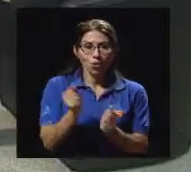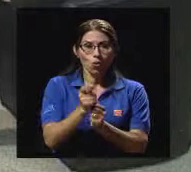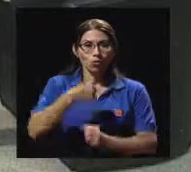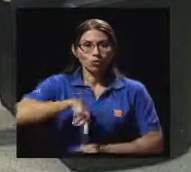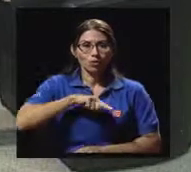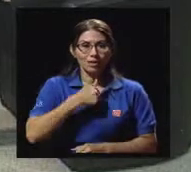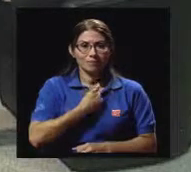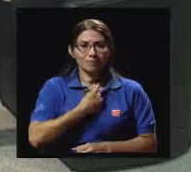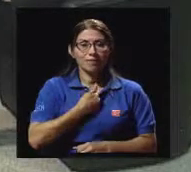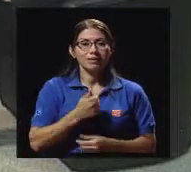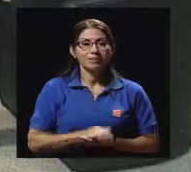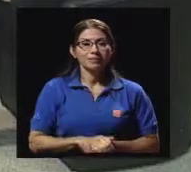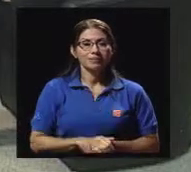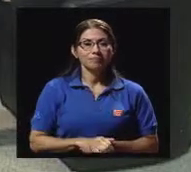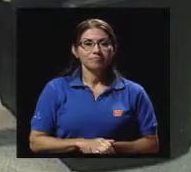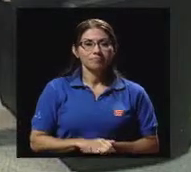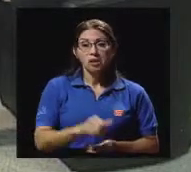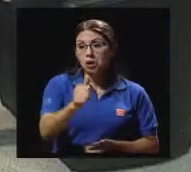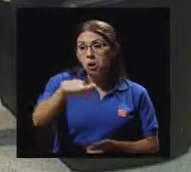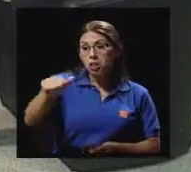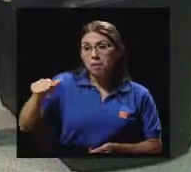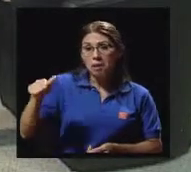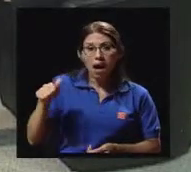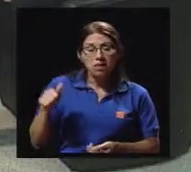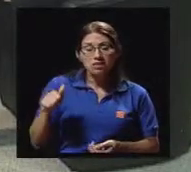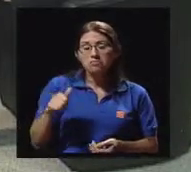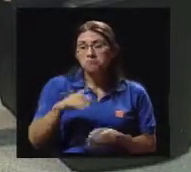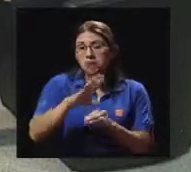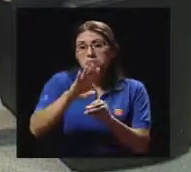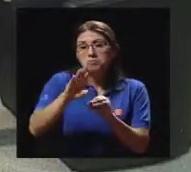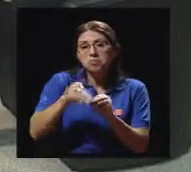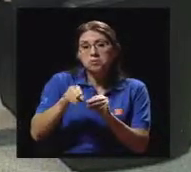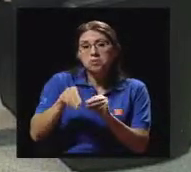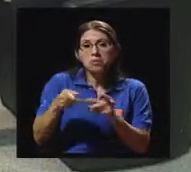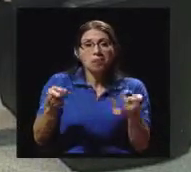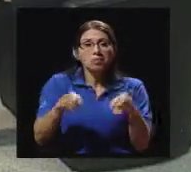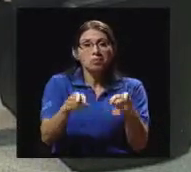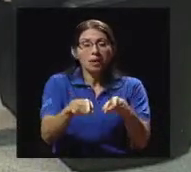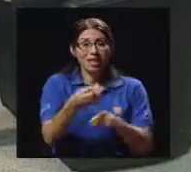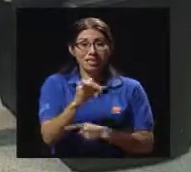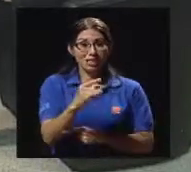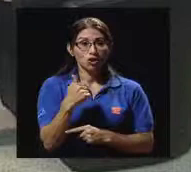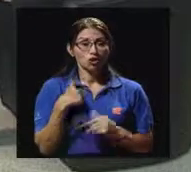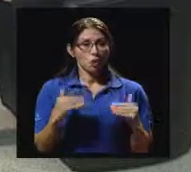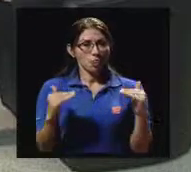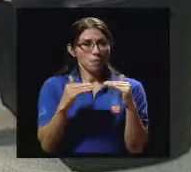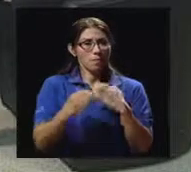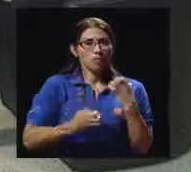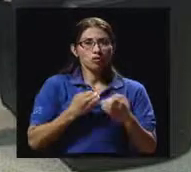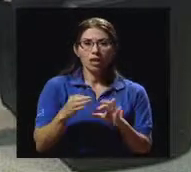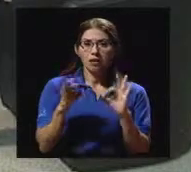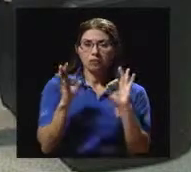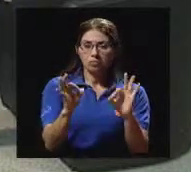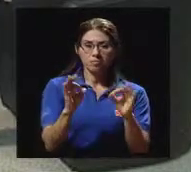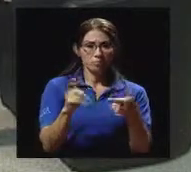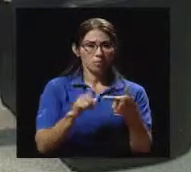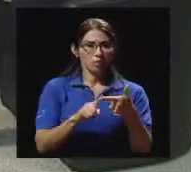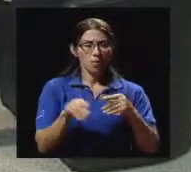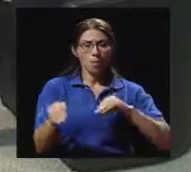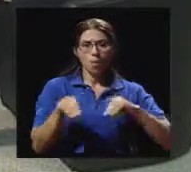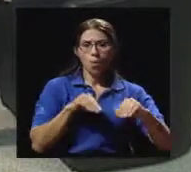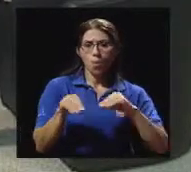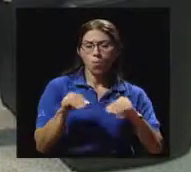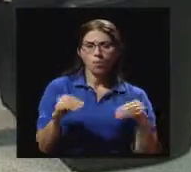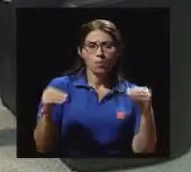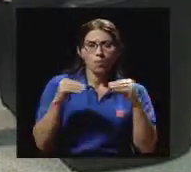mismas. Lo demás va a venir por adrede. O si yo estoy bien emocionalmente, si yo ya me estoy moviendo más y ya